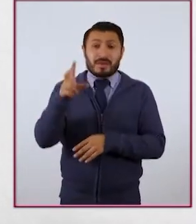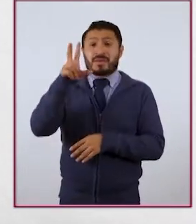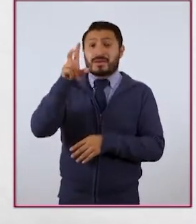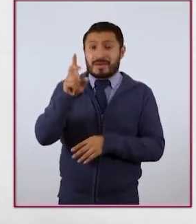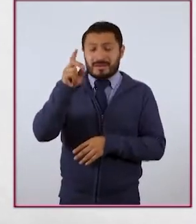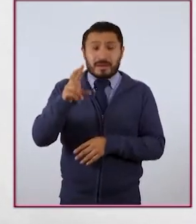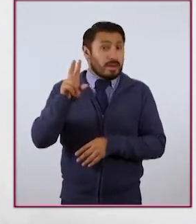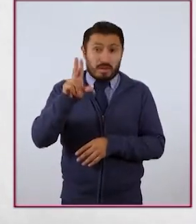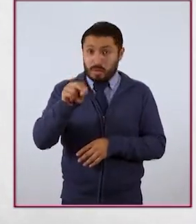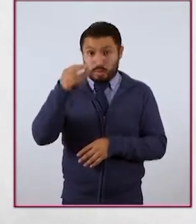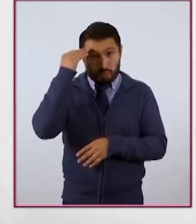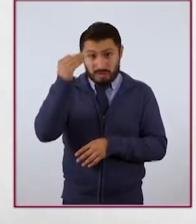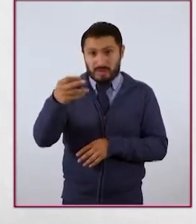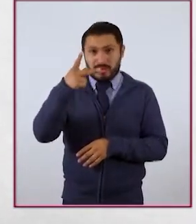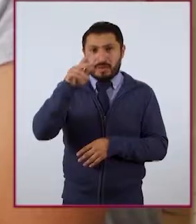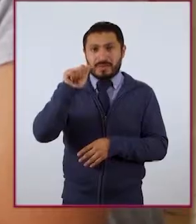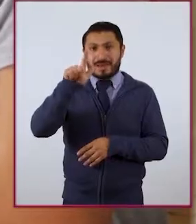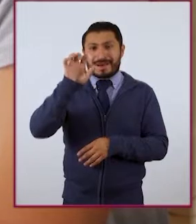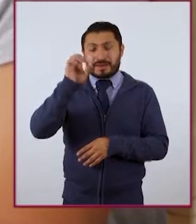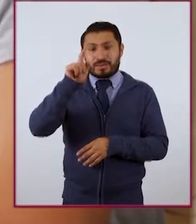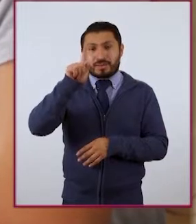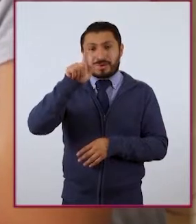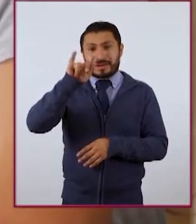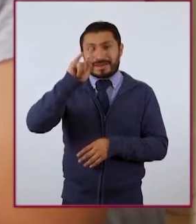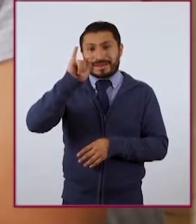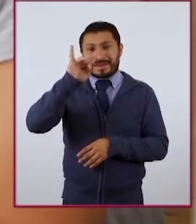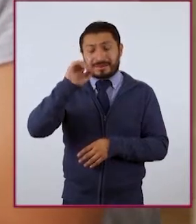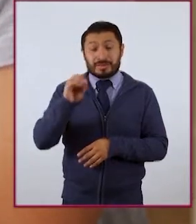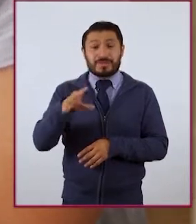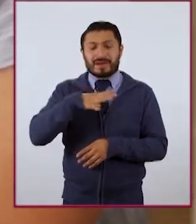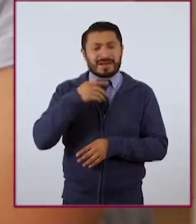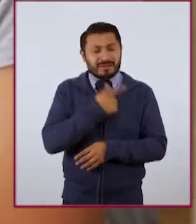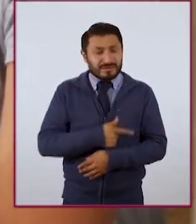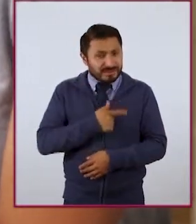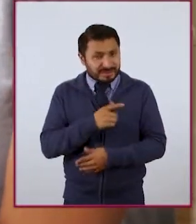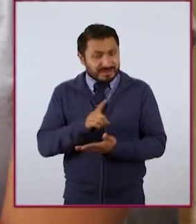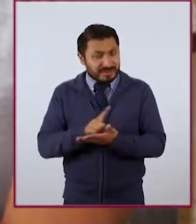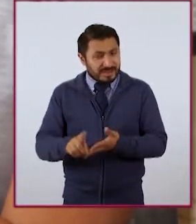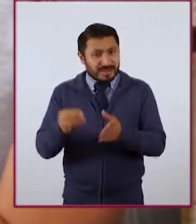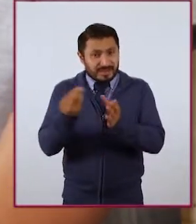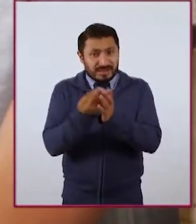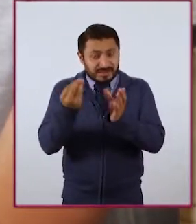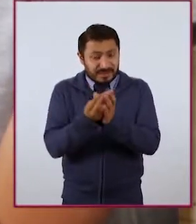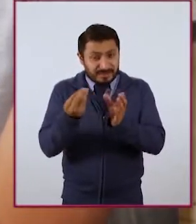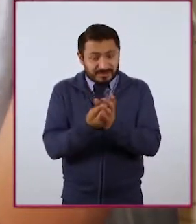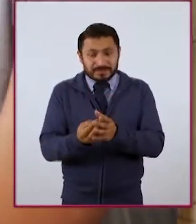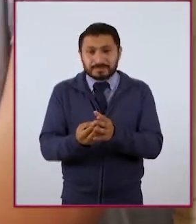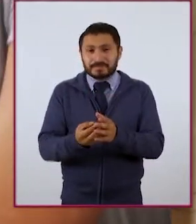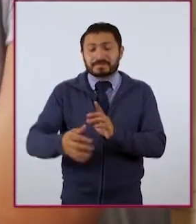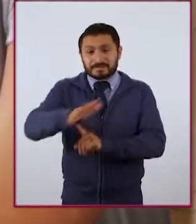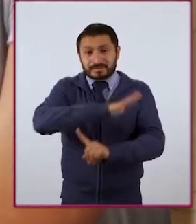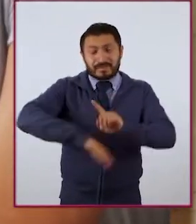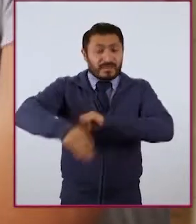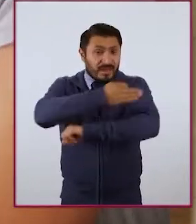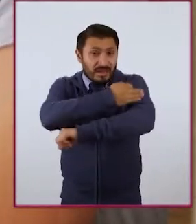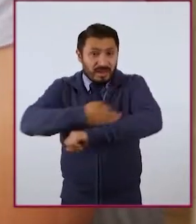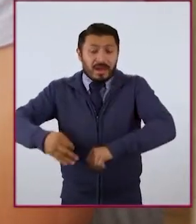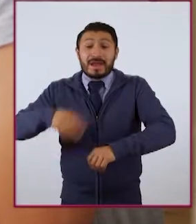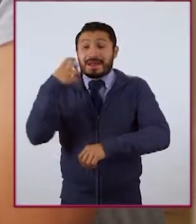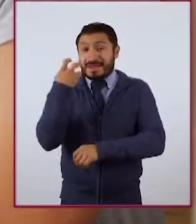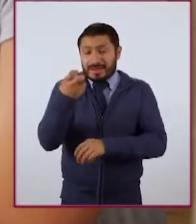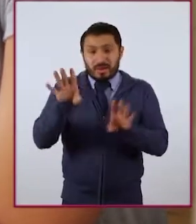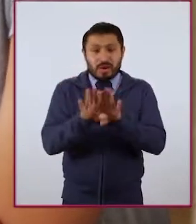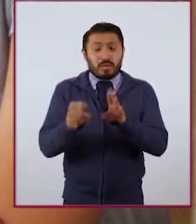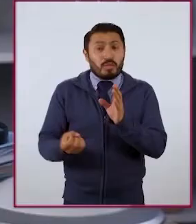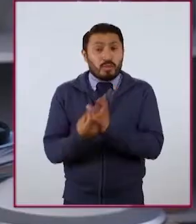no de la época del paleolítico. Gozar del derecho a la intimidad en el ambiente familiar es relativamente nuevo.